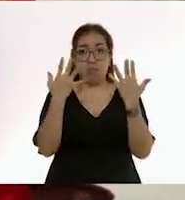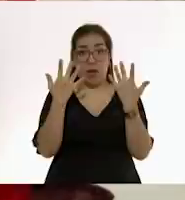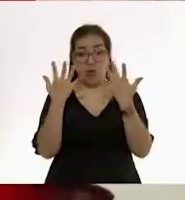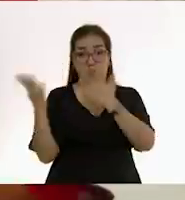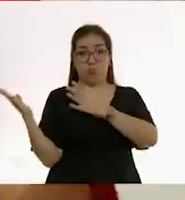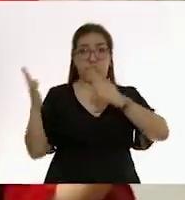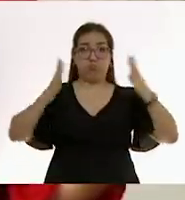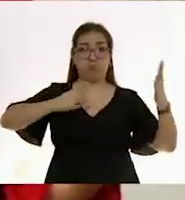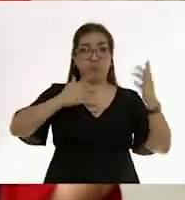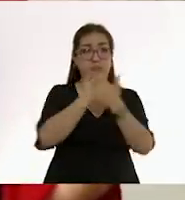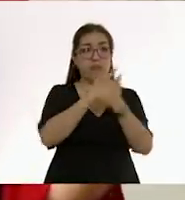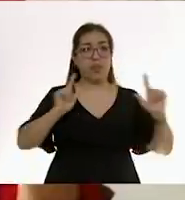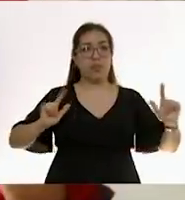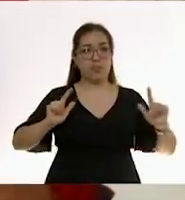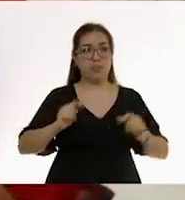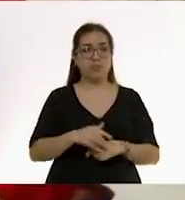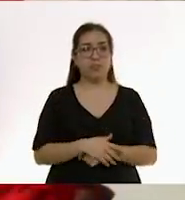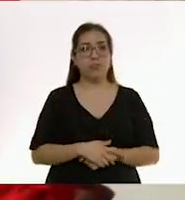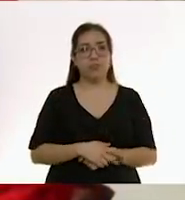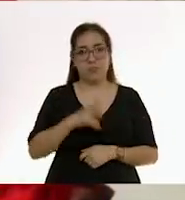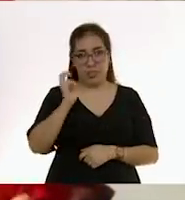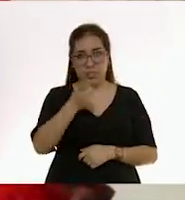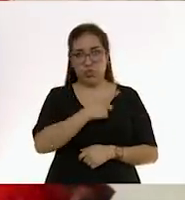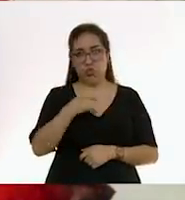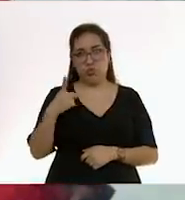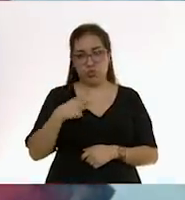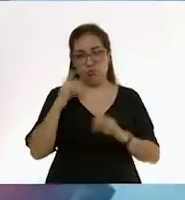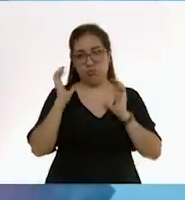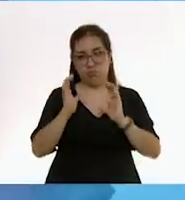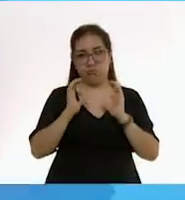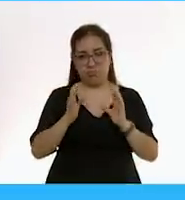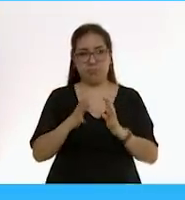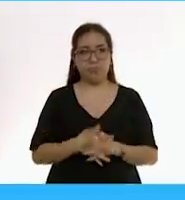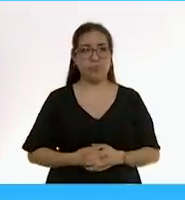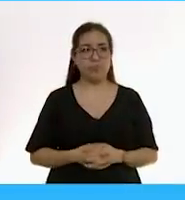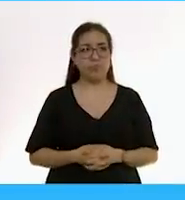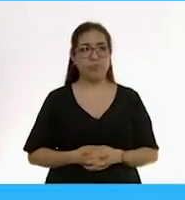la posición original. Entonces, no podemos hacer al bebé lo que se llama taquito.